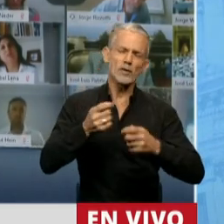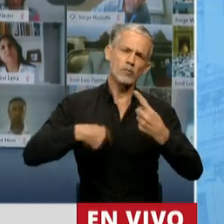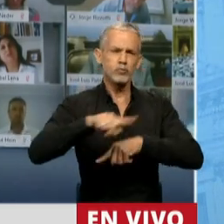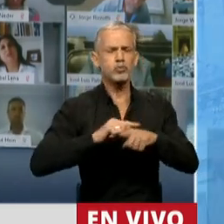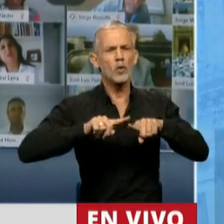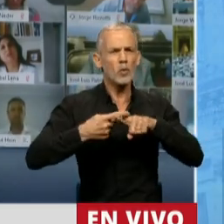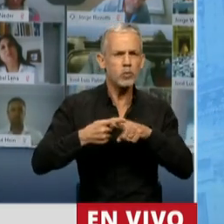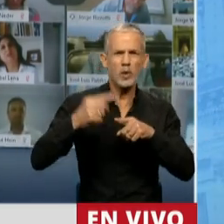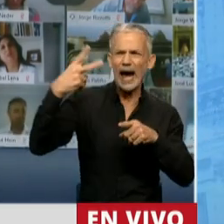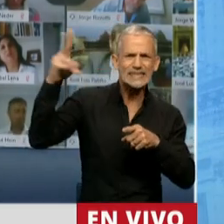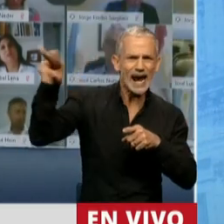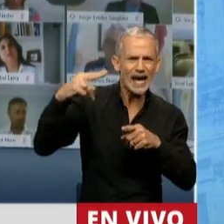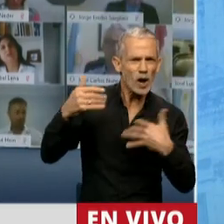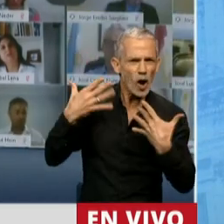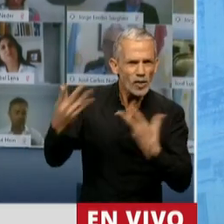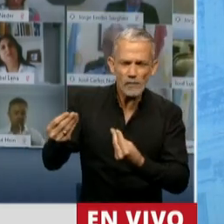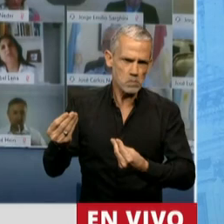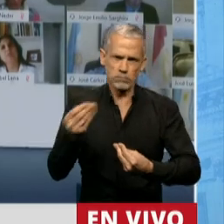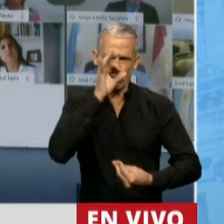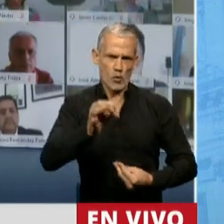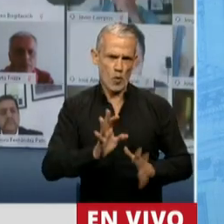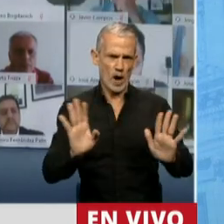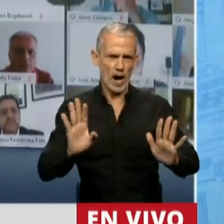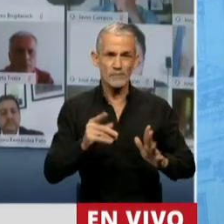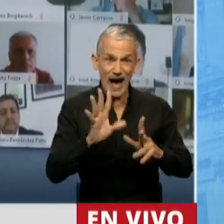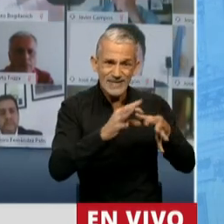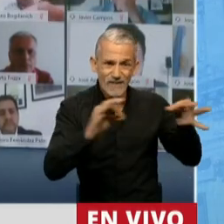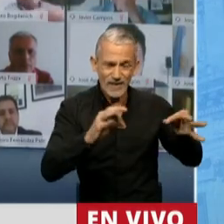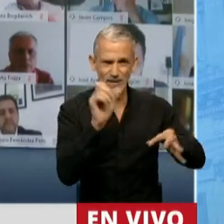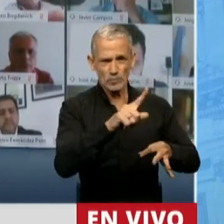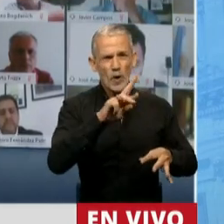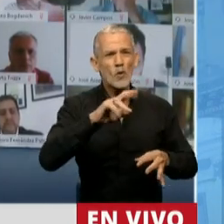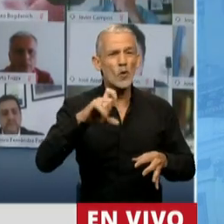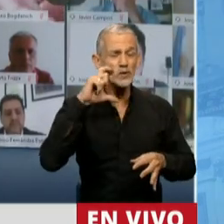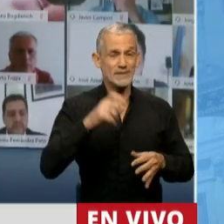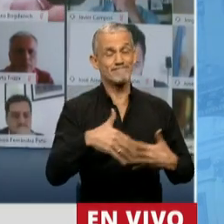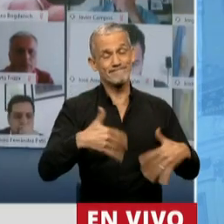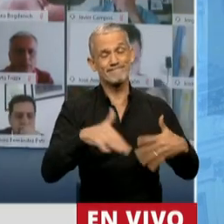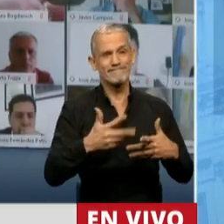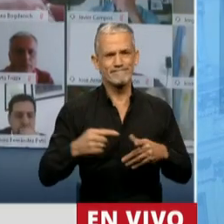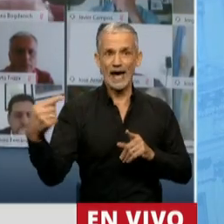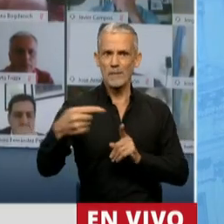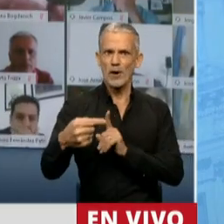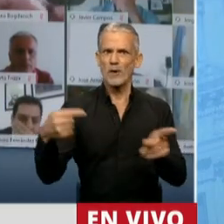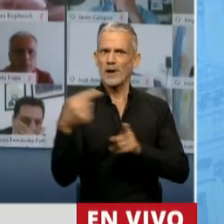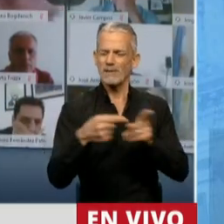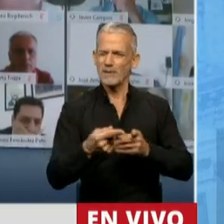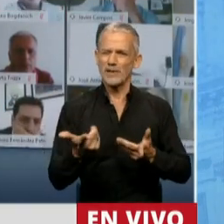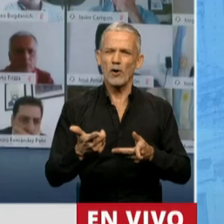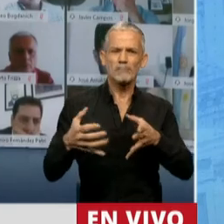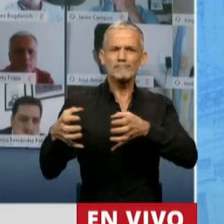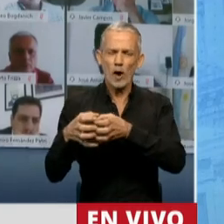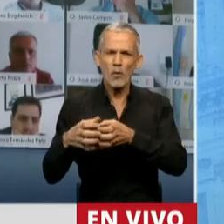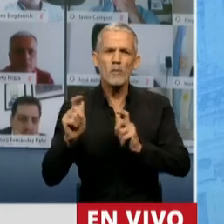esquemas extranjerizados. Expresiones como esa le zanjaron gran cantidad de enemigos, entre ellos